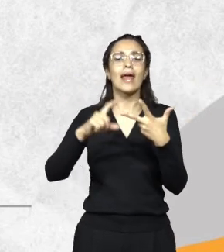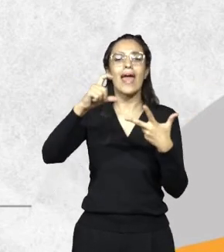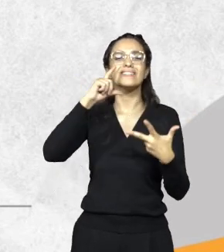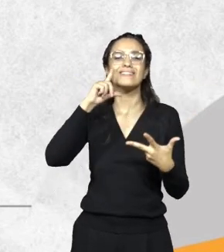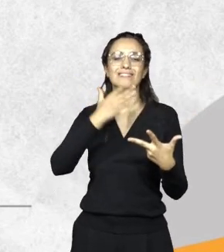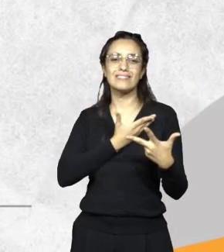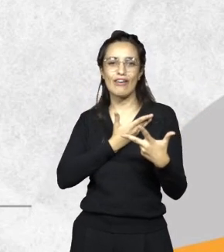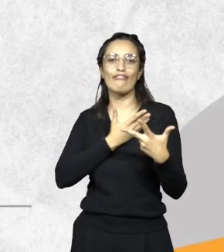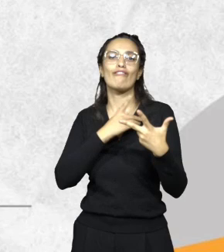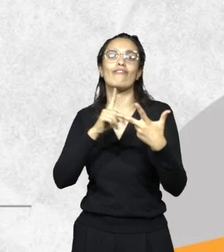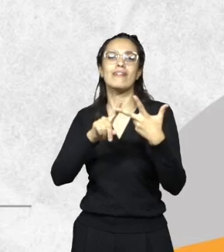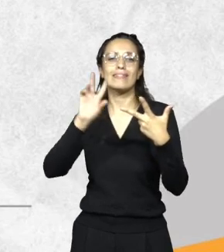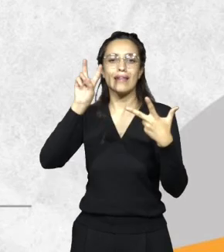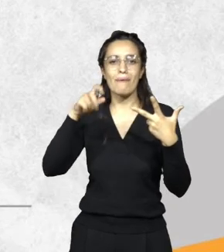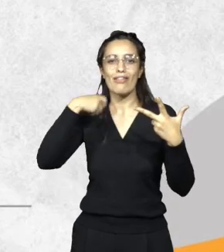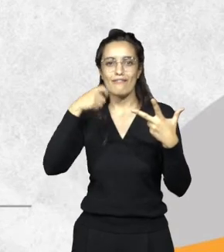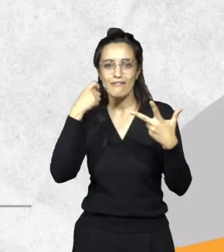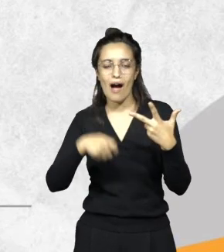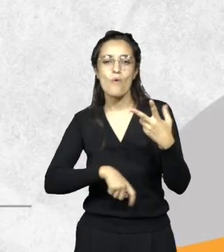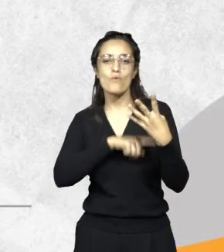el COCDEPRO, en materia de deportes.